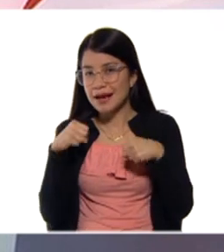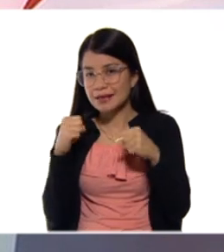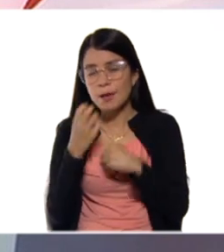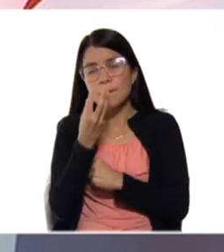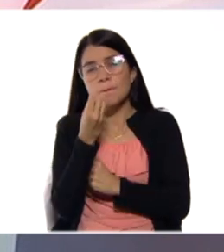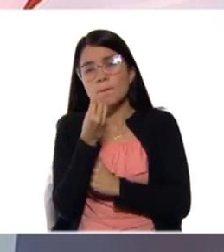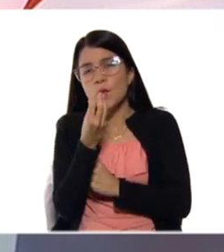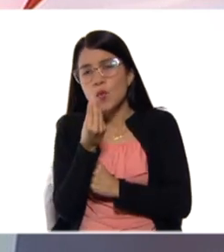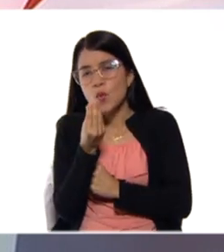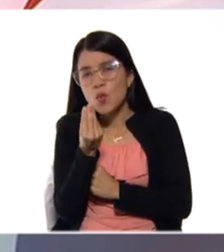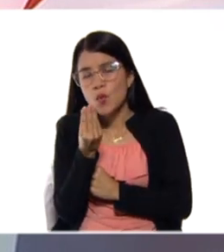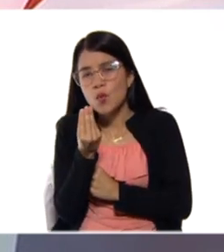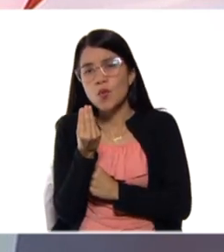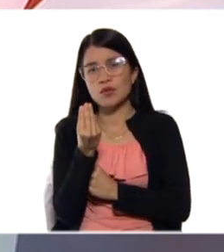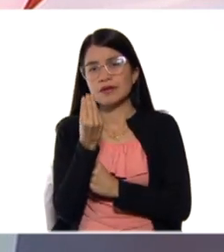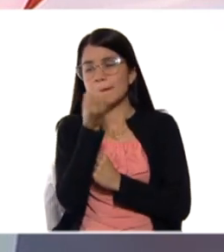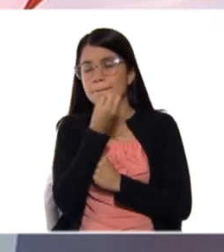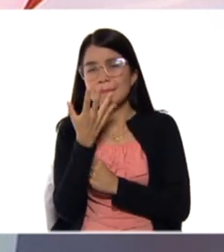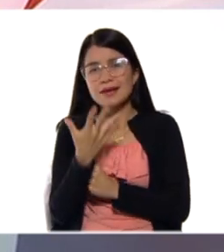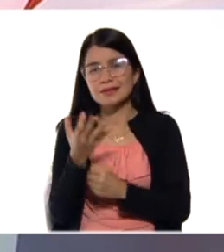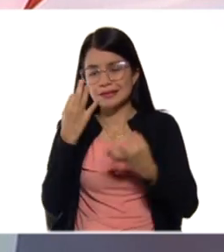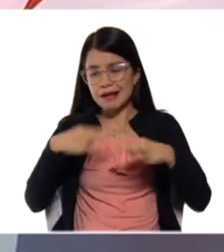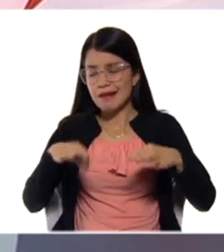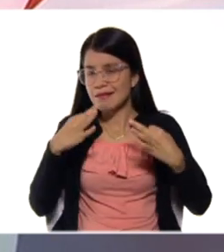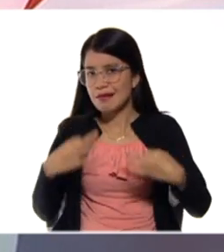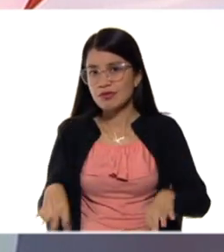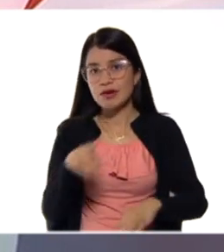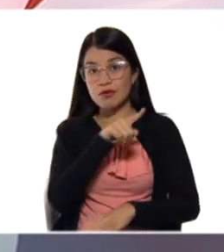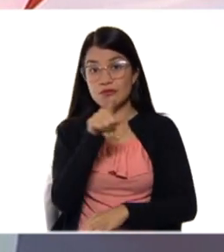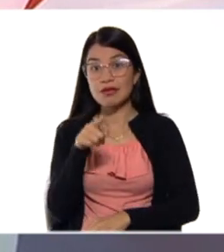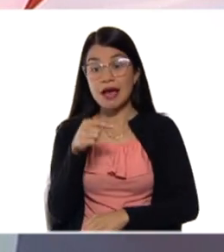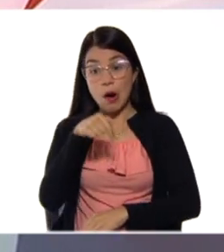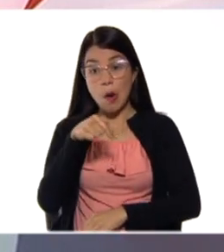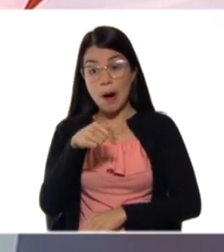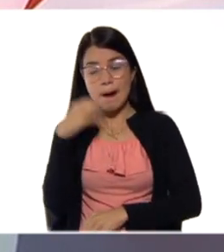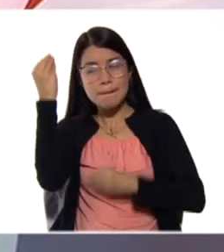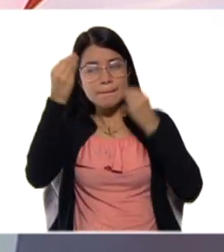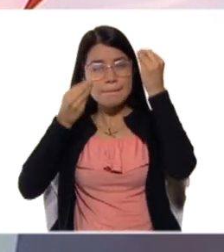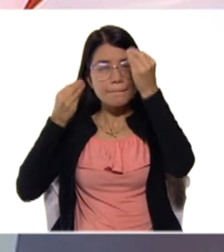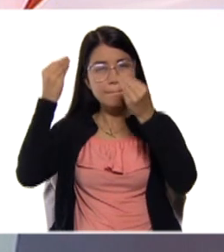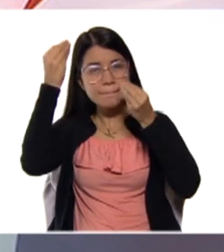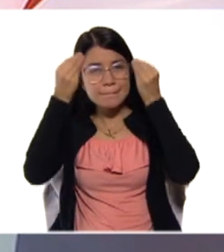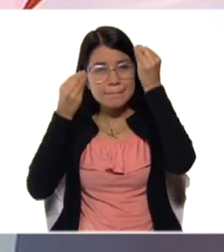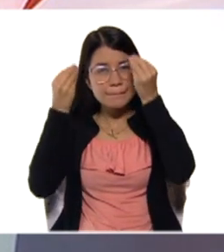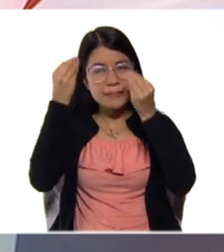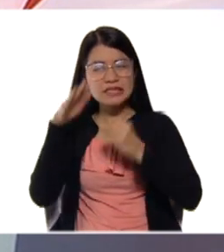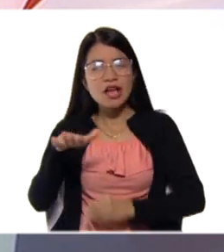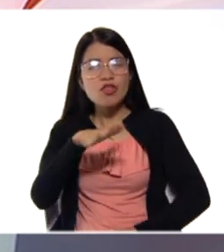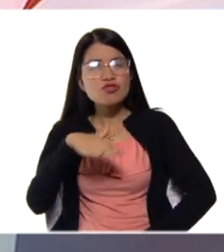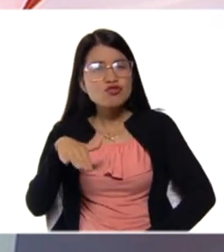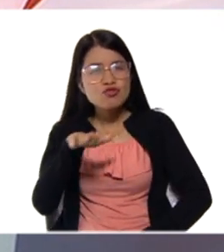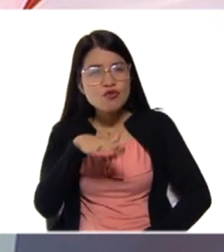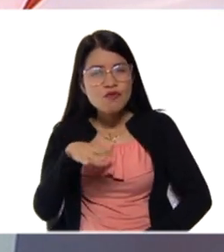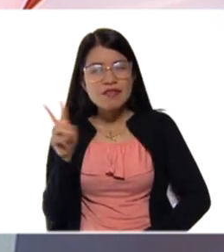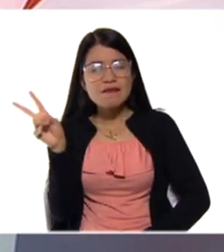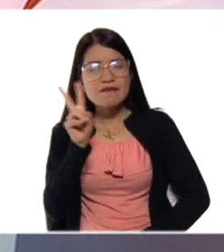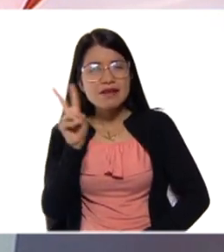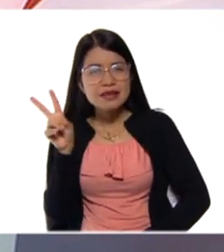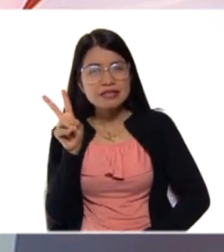hoy a pensar y visualizar e investigar. ¿Dónde están las principales fuentes de agua